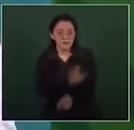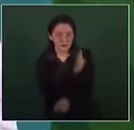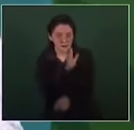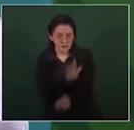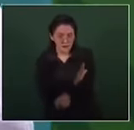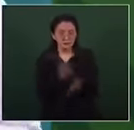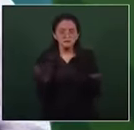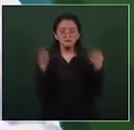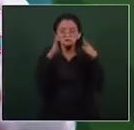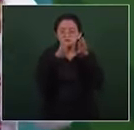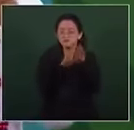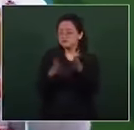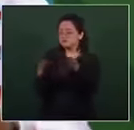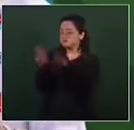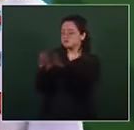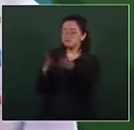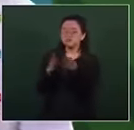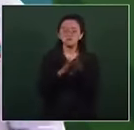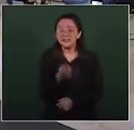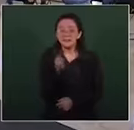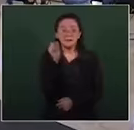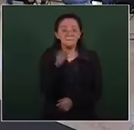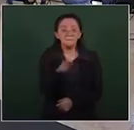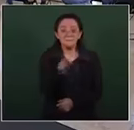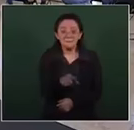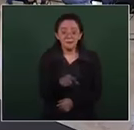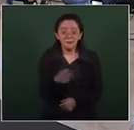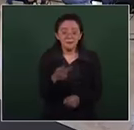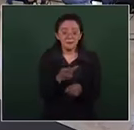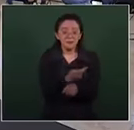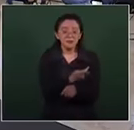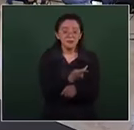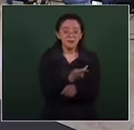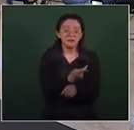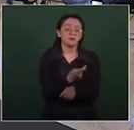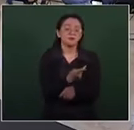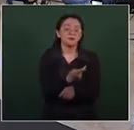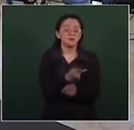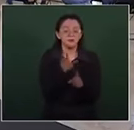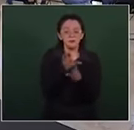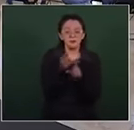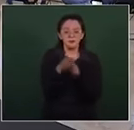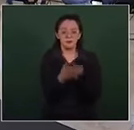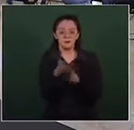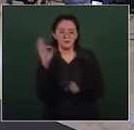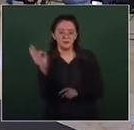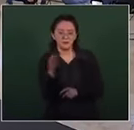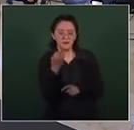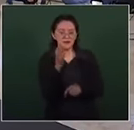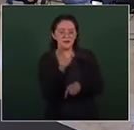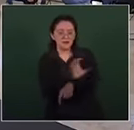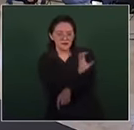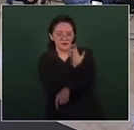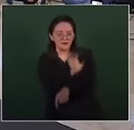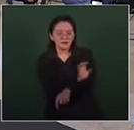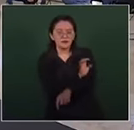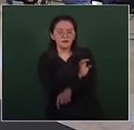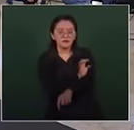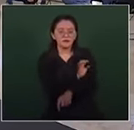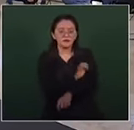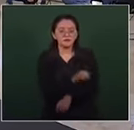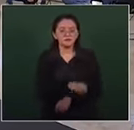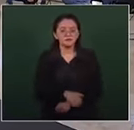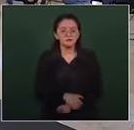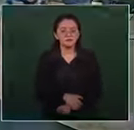las dejaban que se convirtieran en chatarra en el caso de la Comisión Federal de Electricidad o dejar